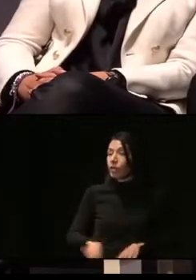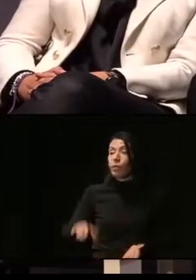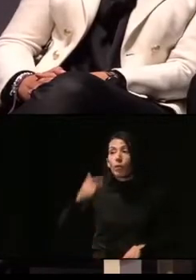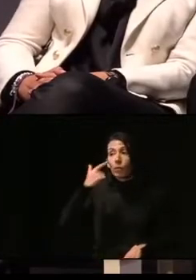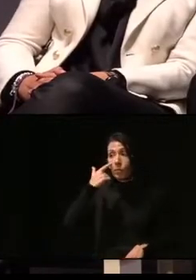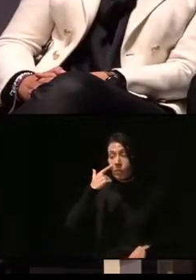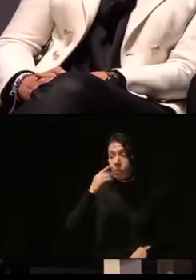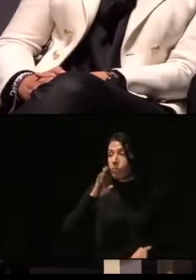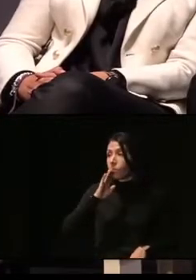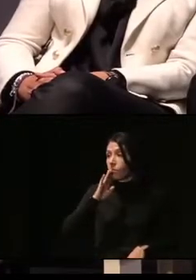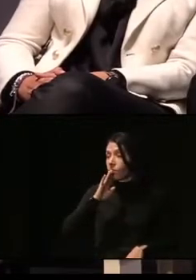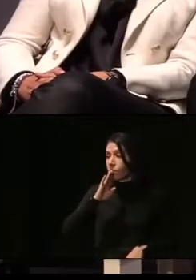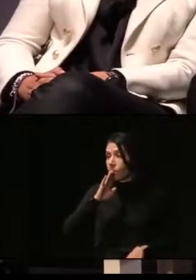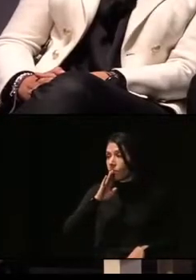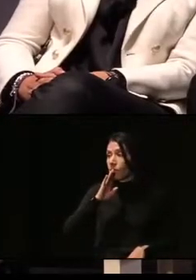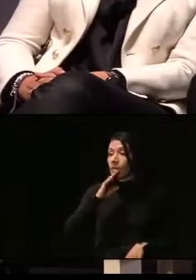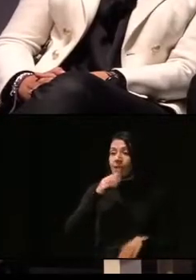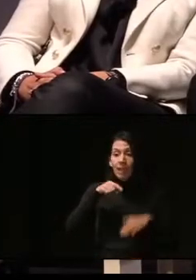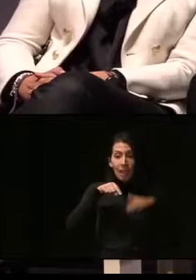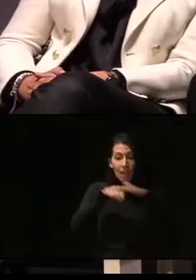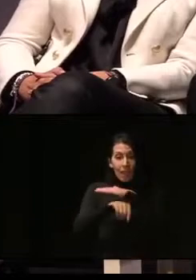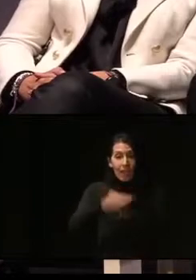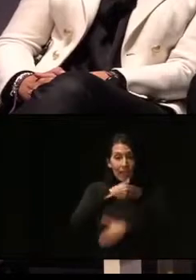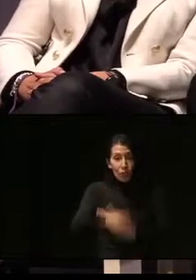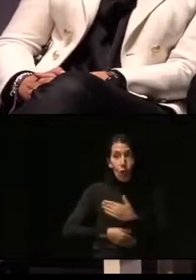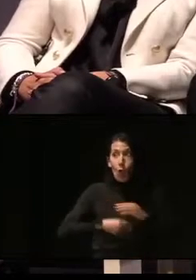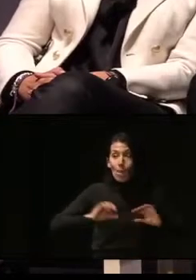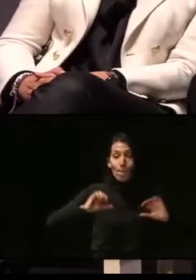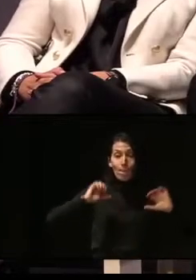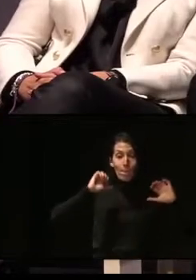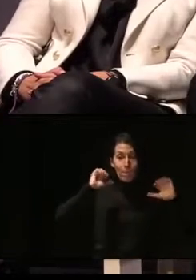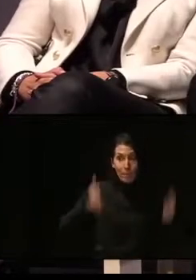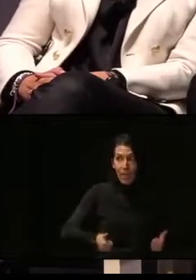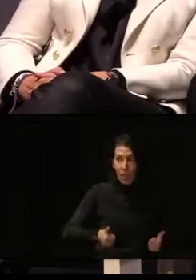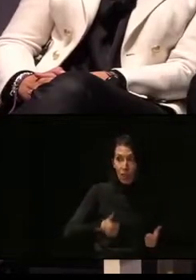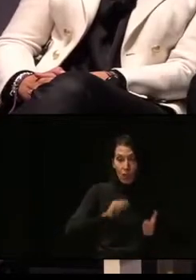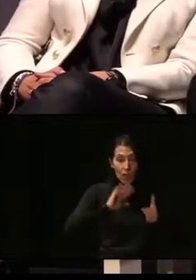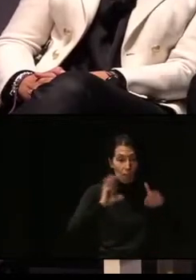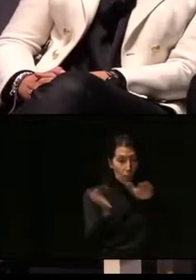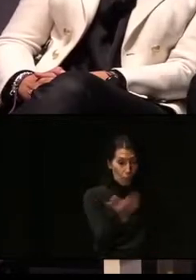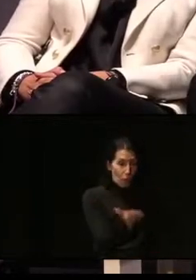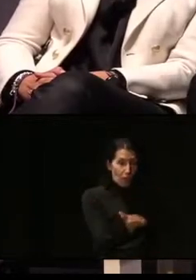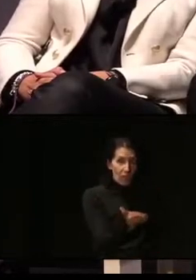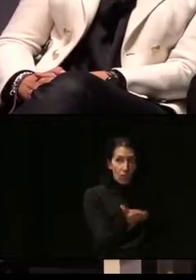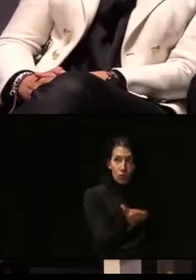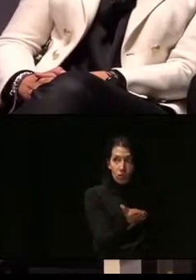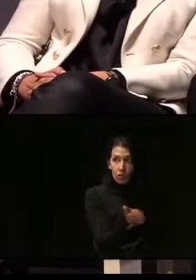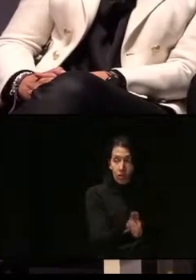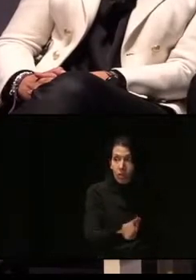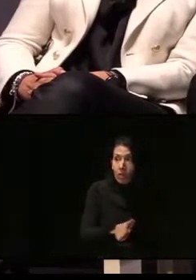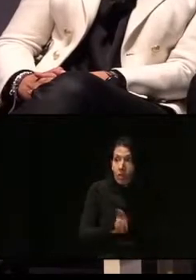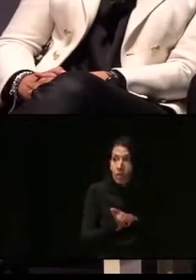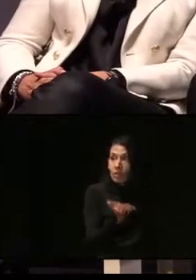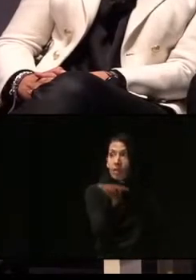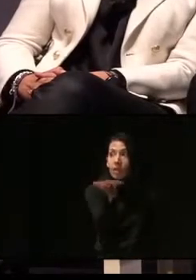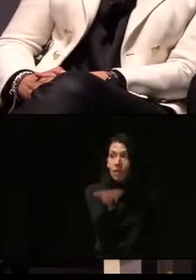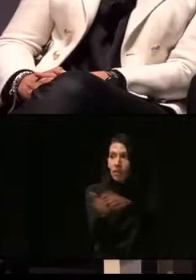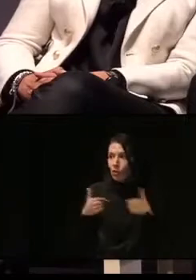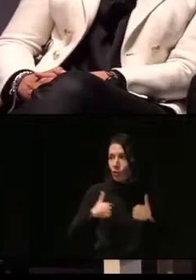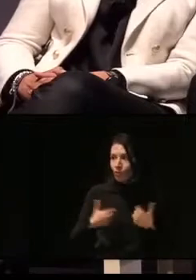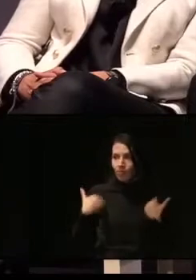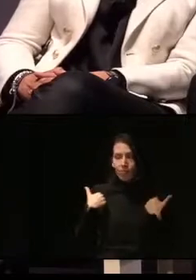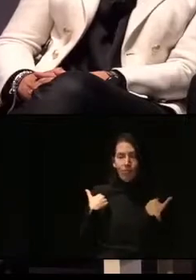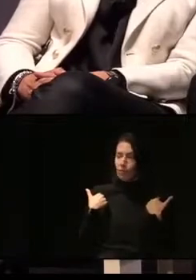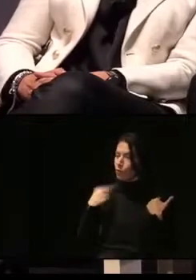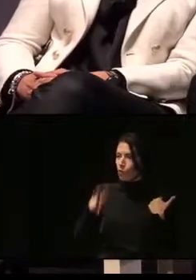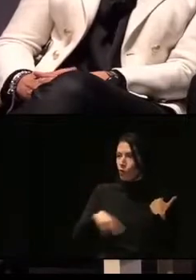sobre todo, y como digo, la tramitación o el inicio de un expediente en esa materia ya no corresponde tanto a Policía